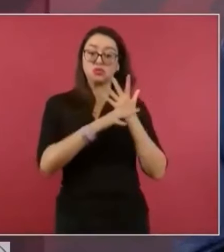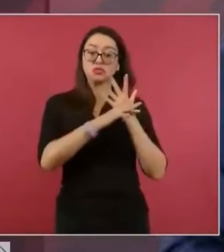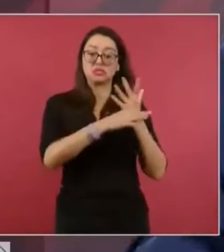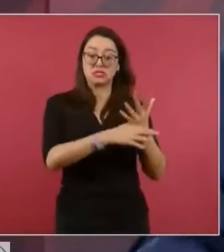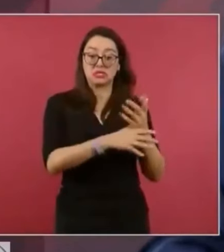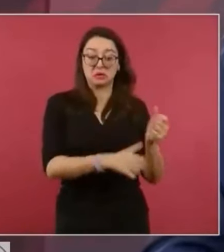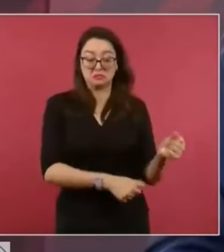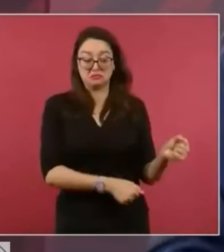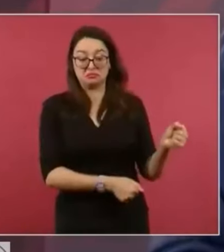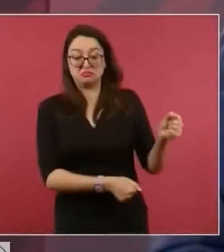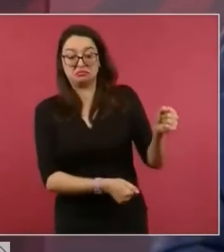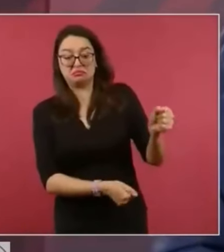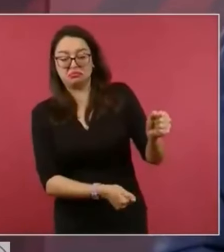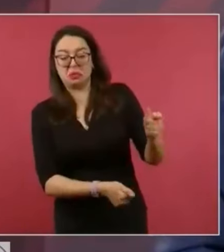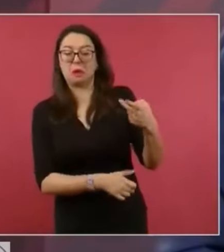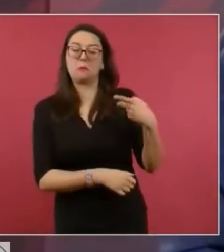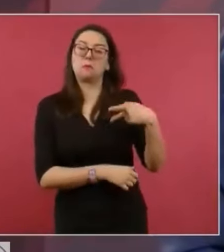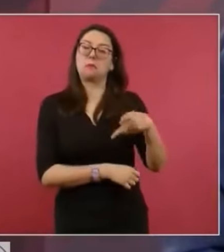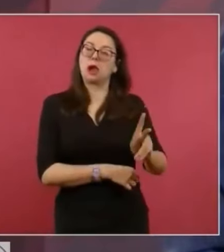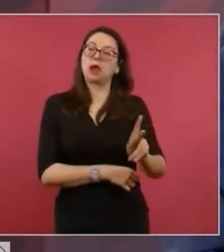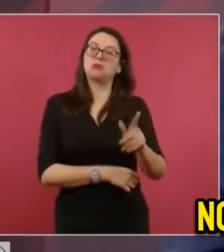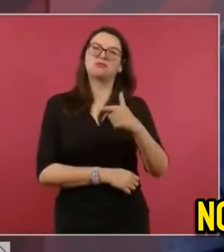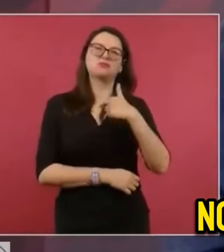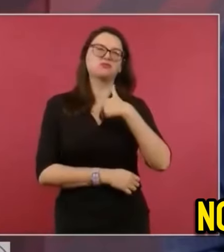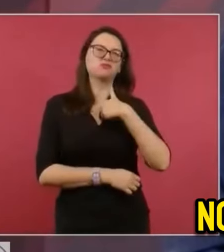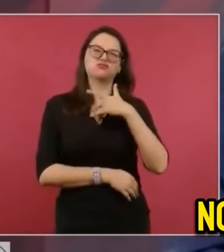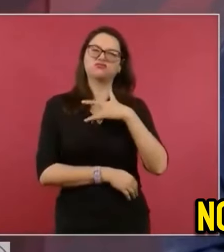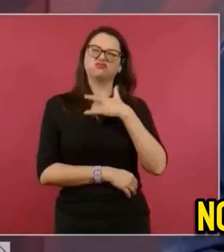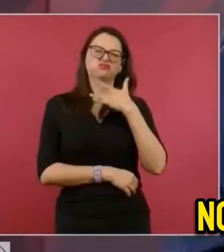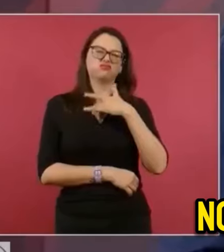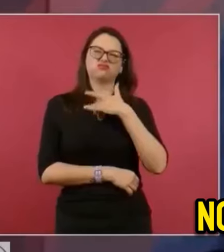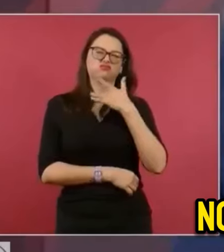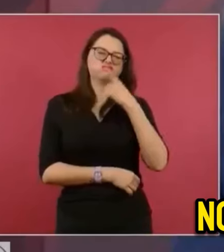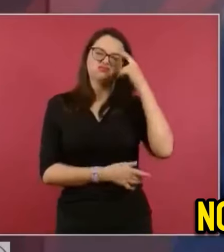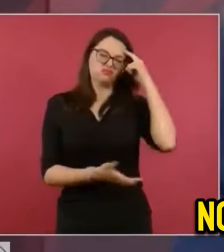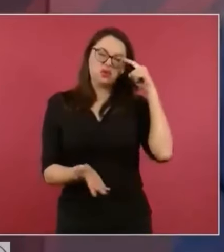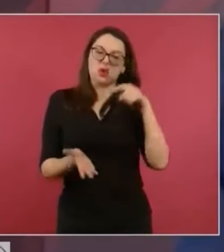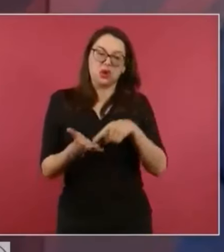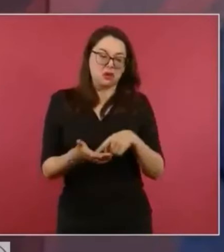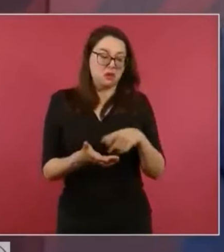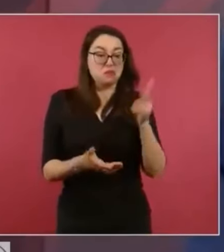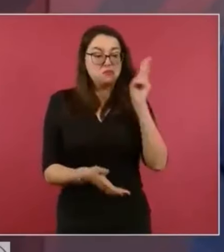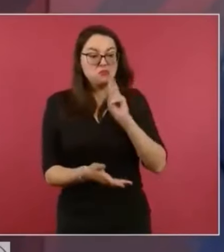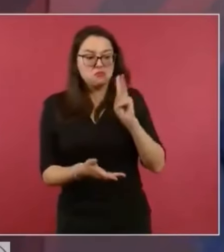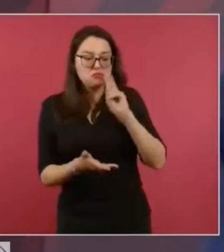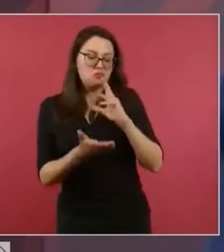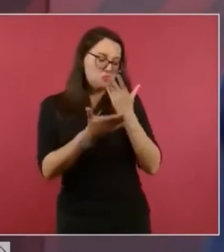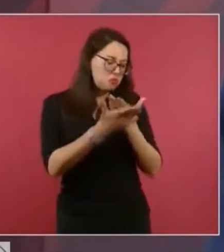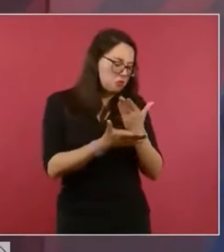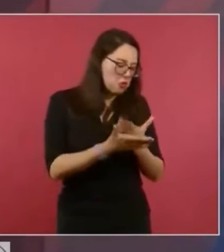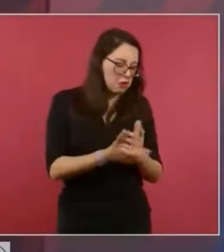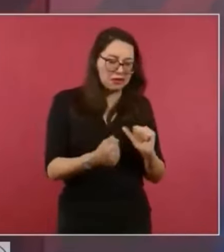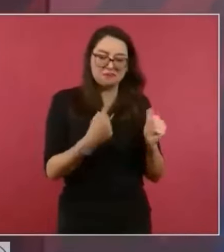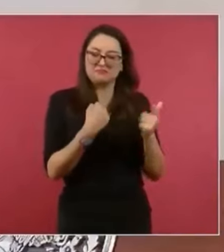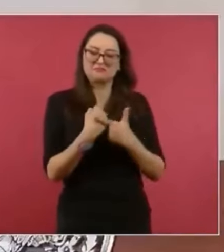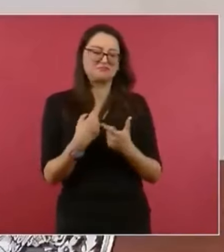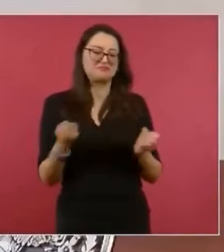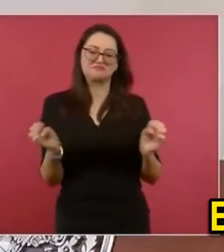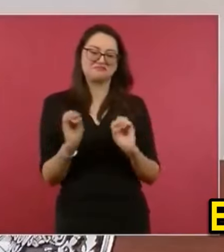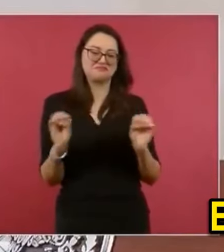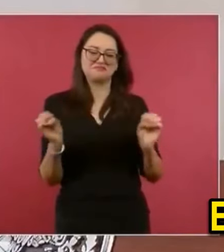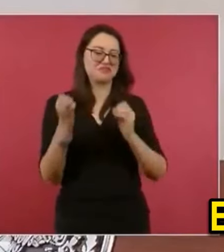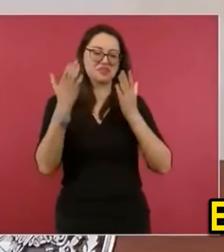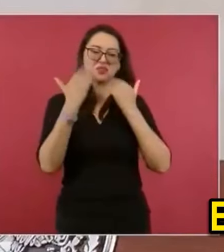no se tienen elementos para eso. Se está buscando todo, no va a haber,